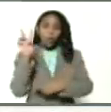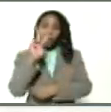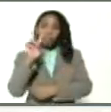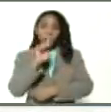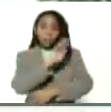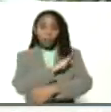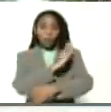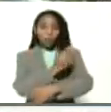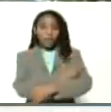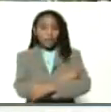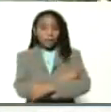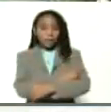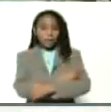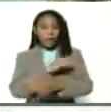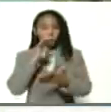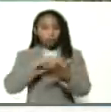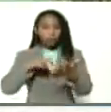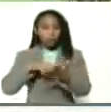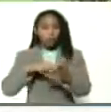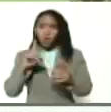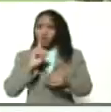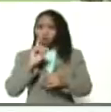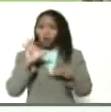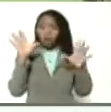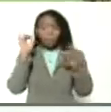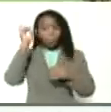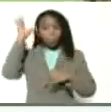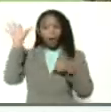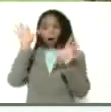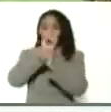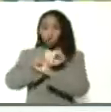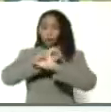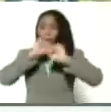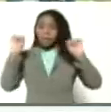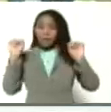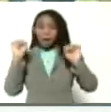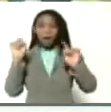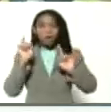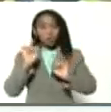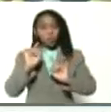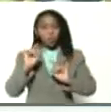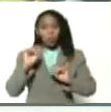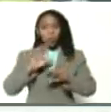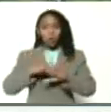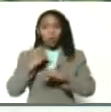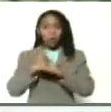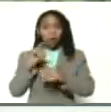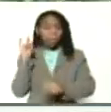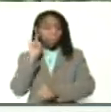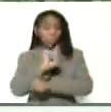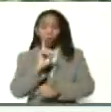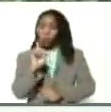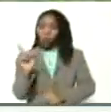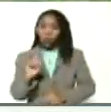potencia agrícola productiva no es de la noche a la mañana nadie se puede llamar engaño ha costado tiempo